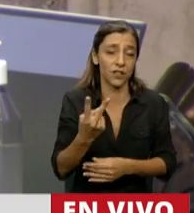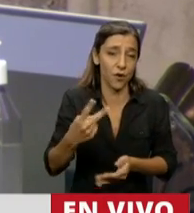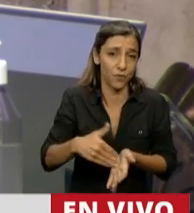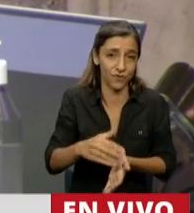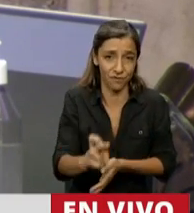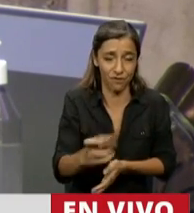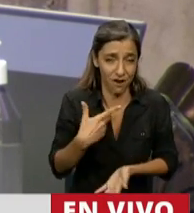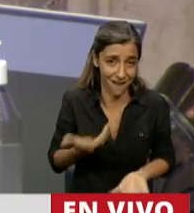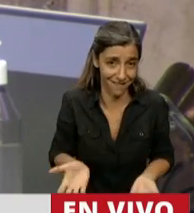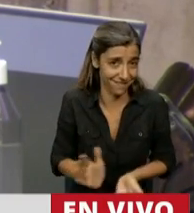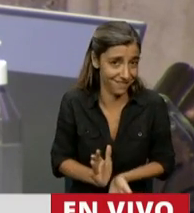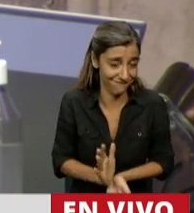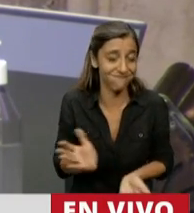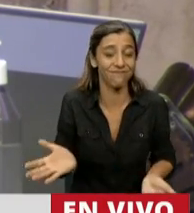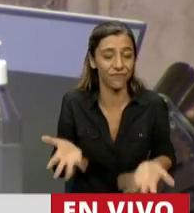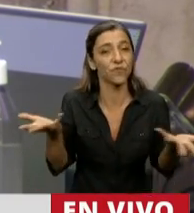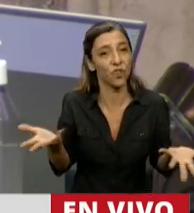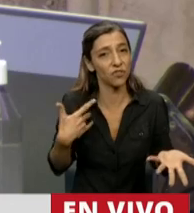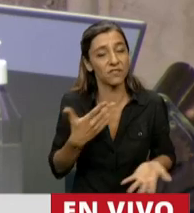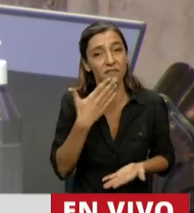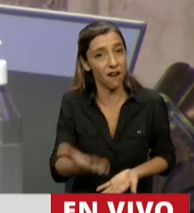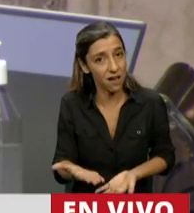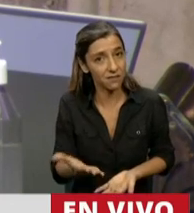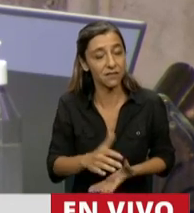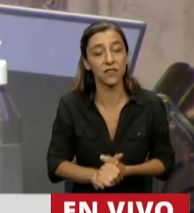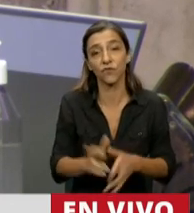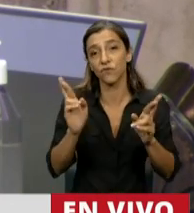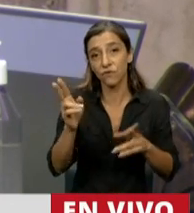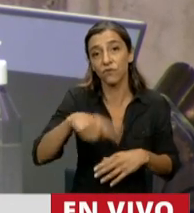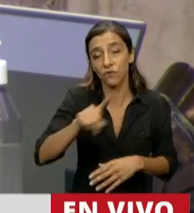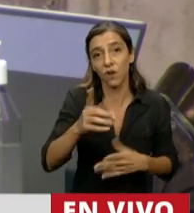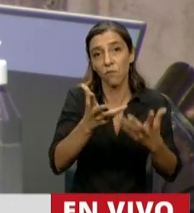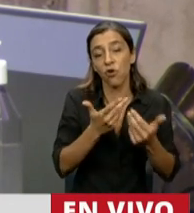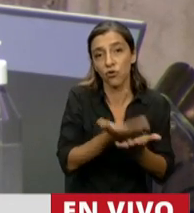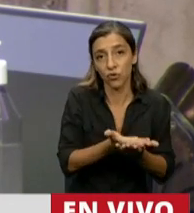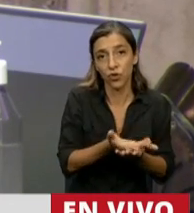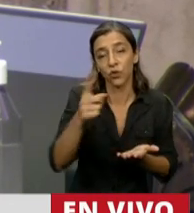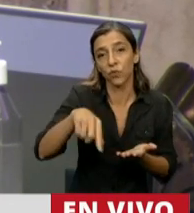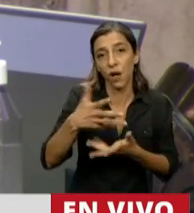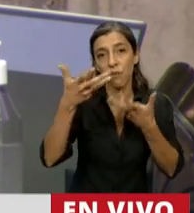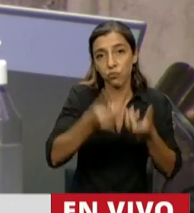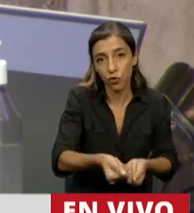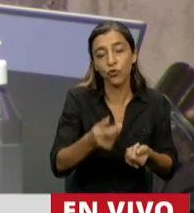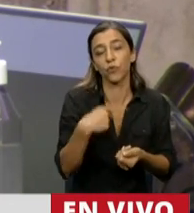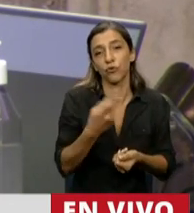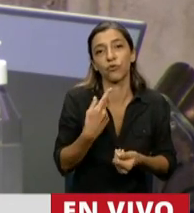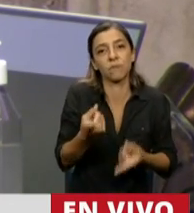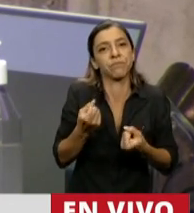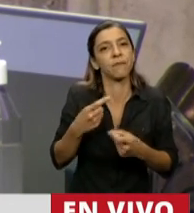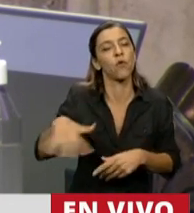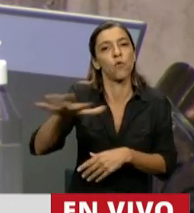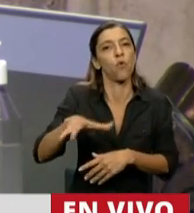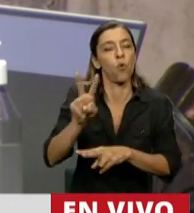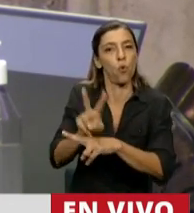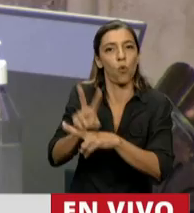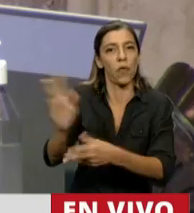agradezco y espero que puedan acompañar este proyecto que tanto se necesita para cuidar a nuestros productores.